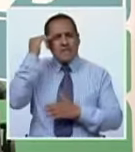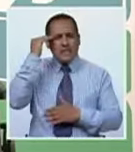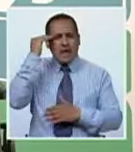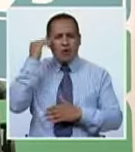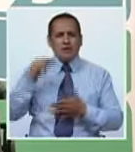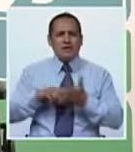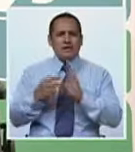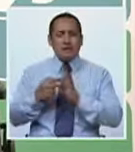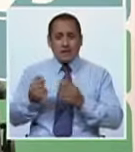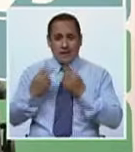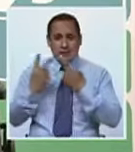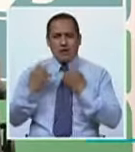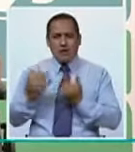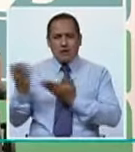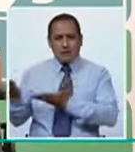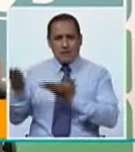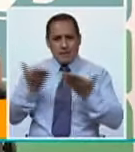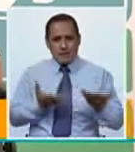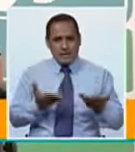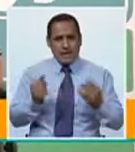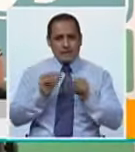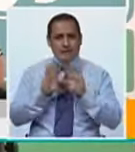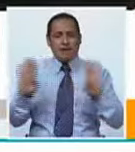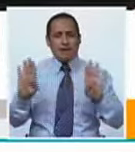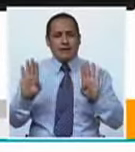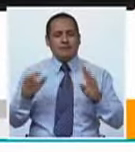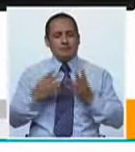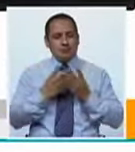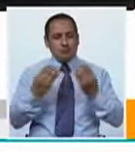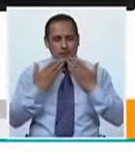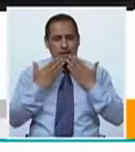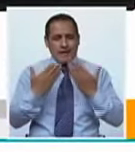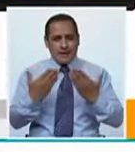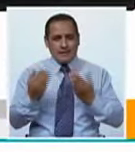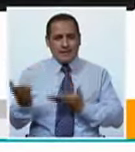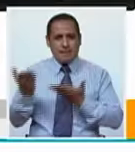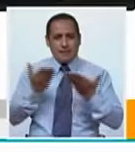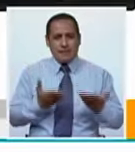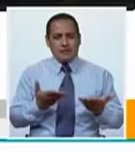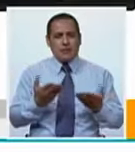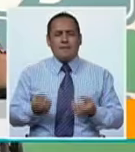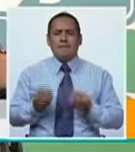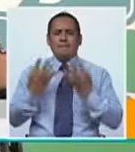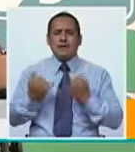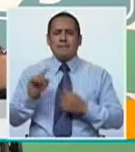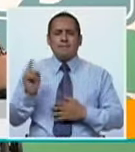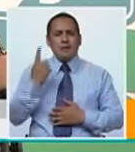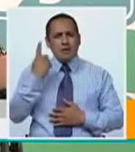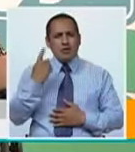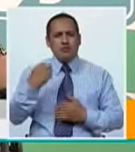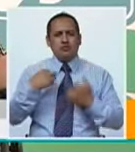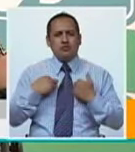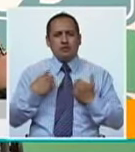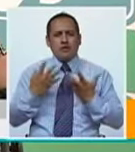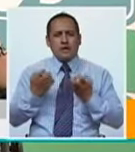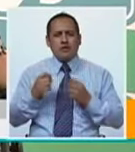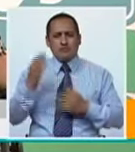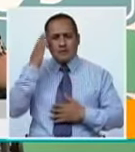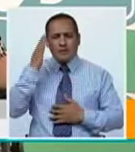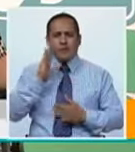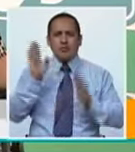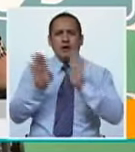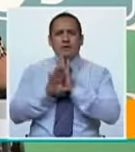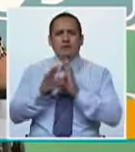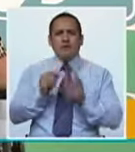acerca de este síndrome. Doctora, bienvenida sin barreras. Muchísimas gracias por la invitación. Bueno, primero las